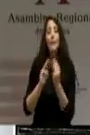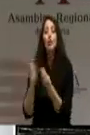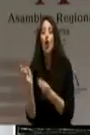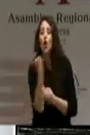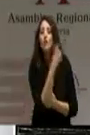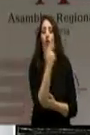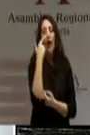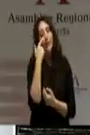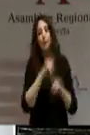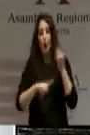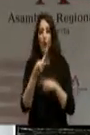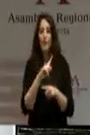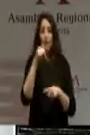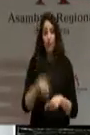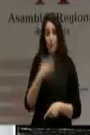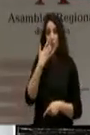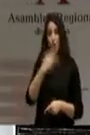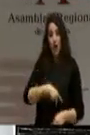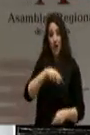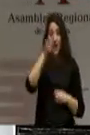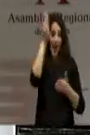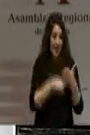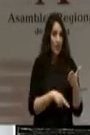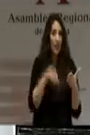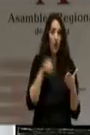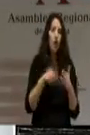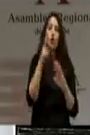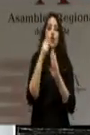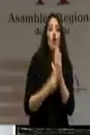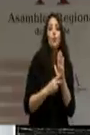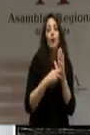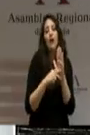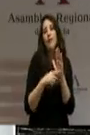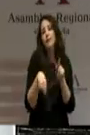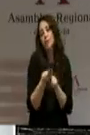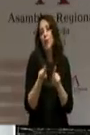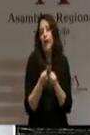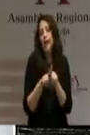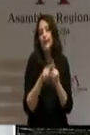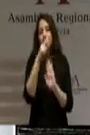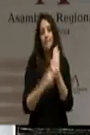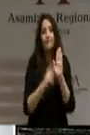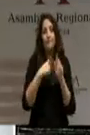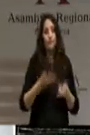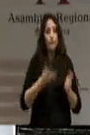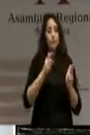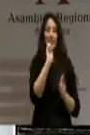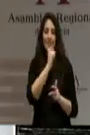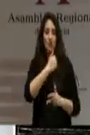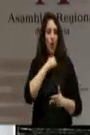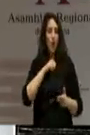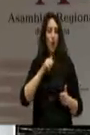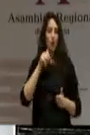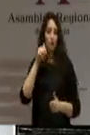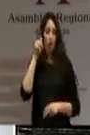Galicia, por ejemplo, se aprueba una norma que da cobertura y iguala a los transexuales, homosexuales